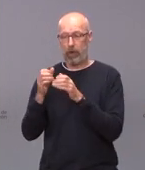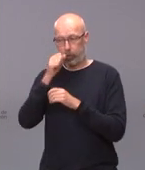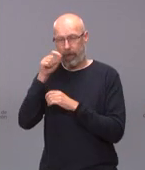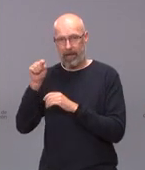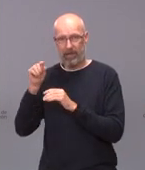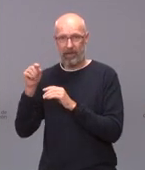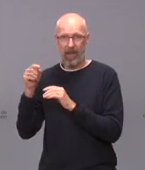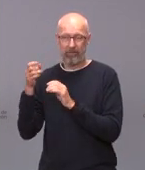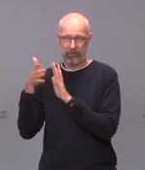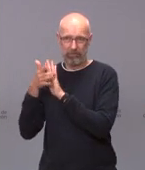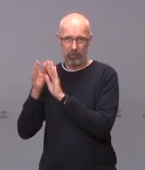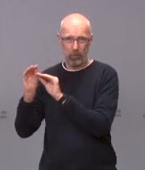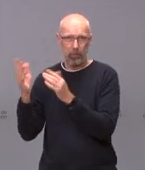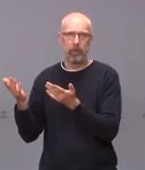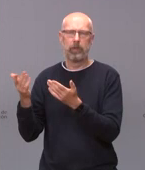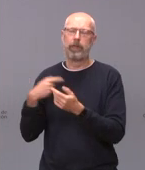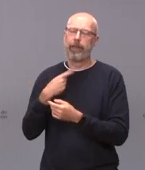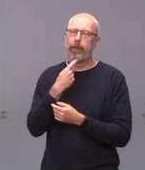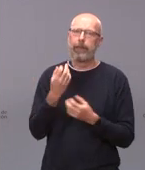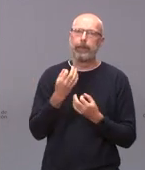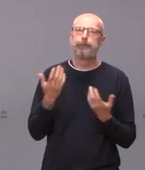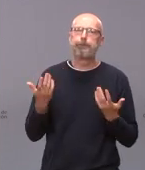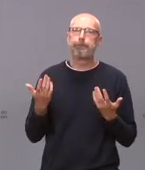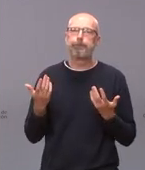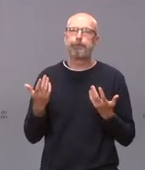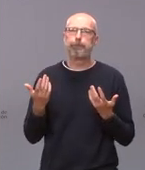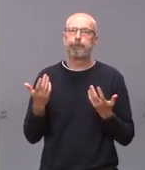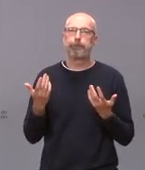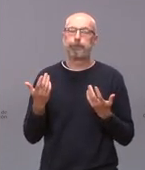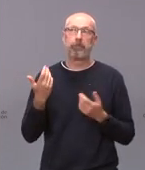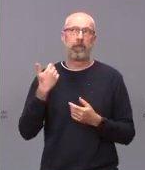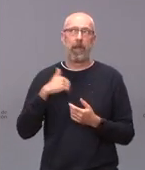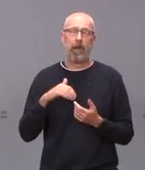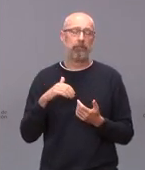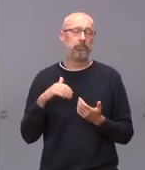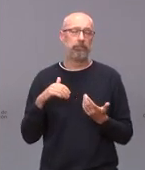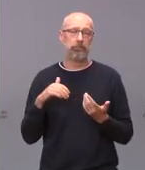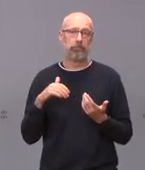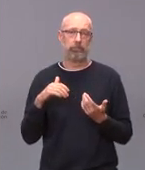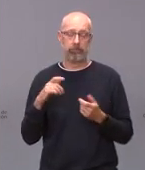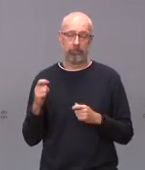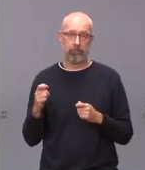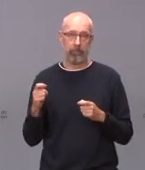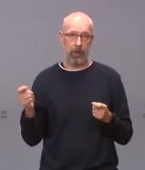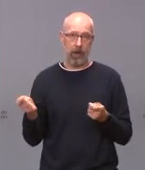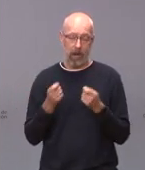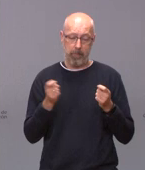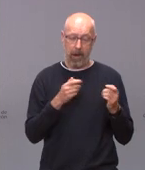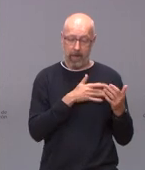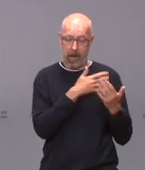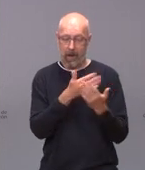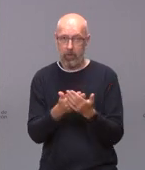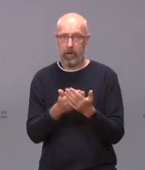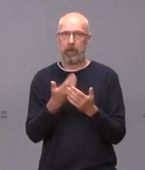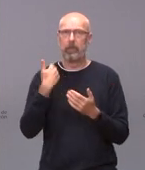he de decirles que durante esta campaña hemos tenido miles